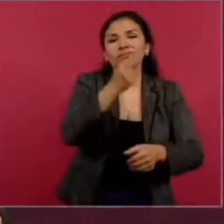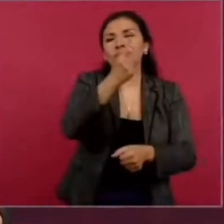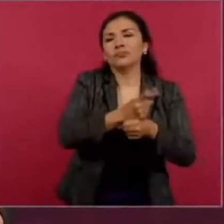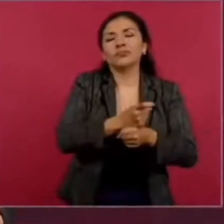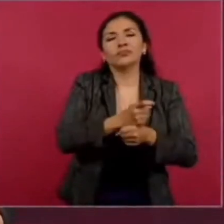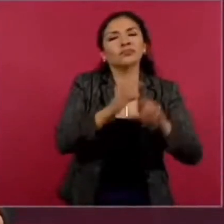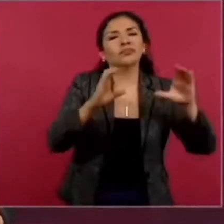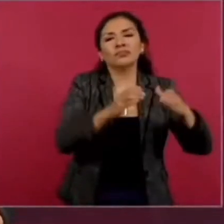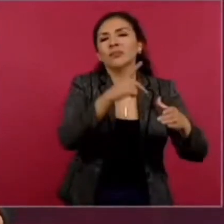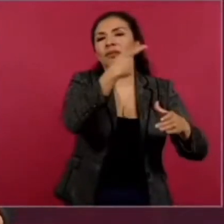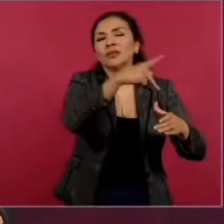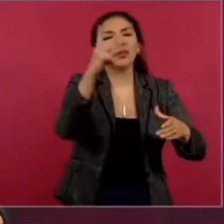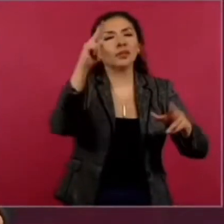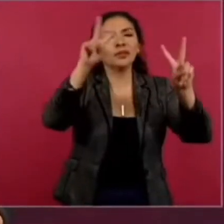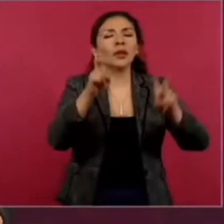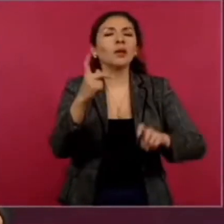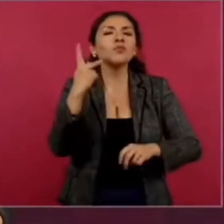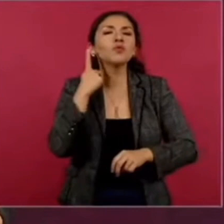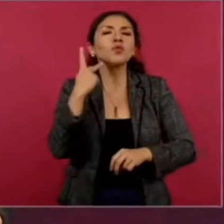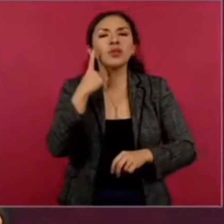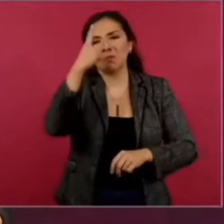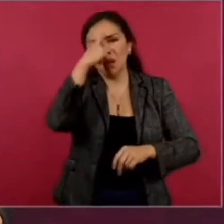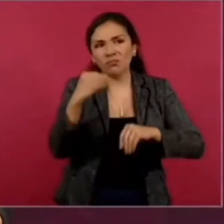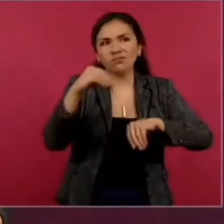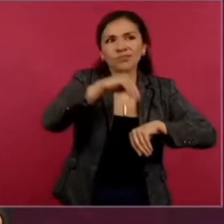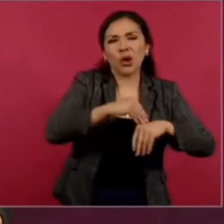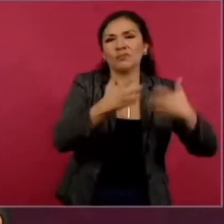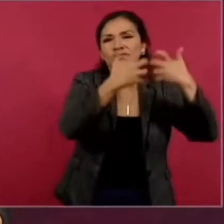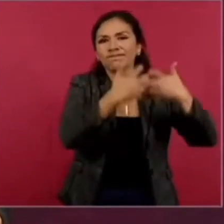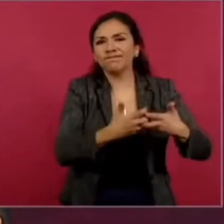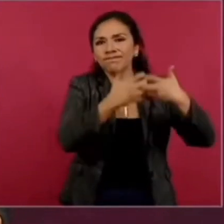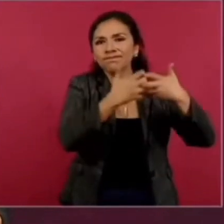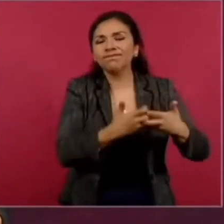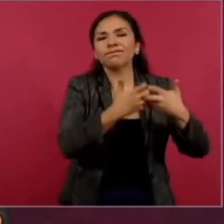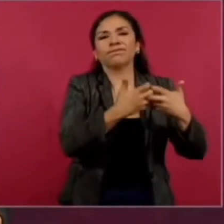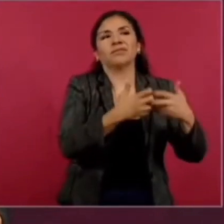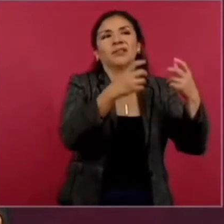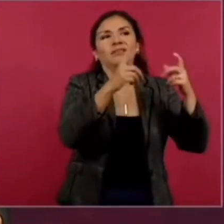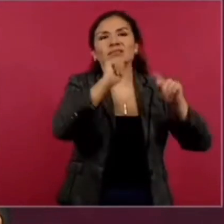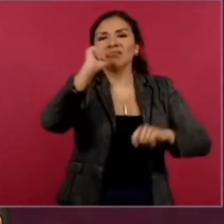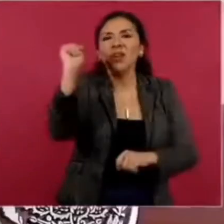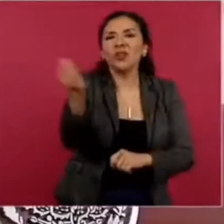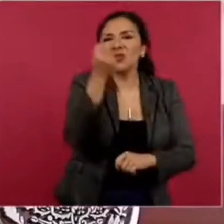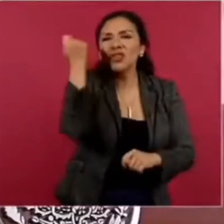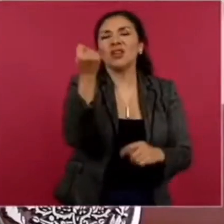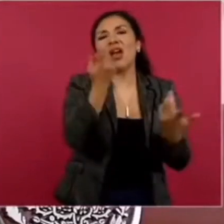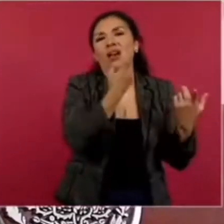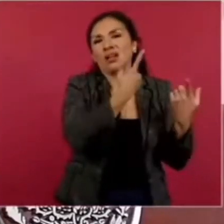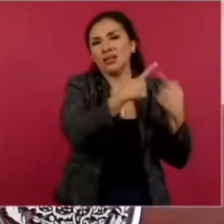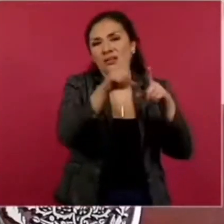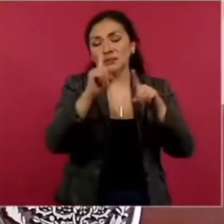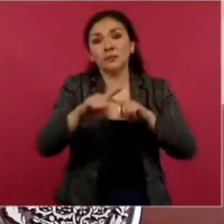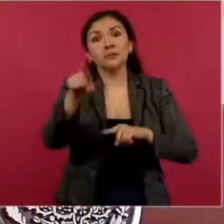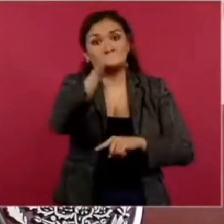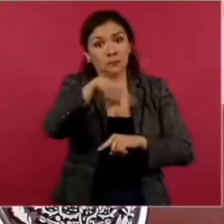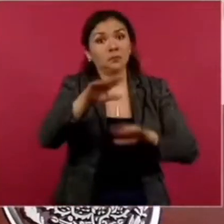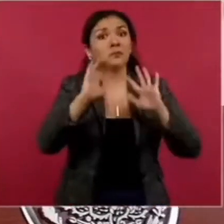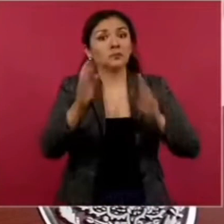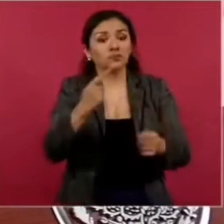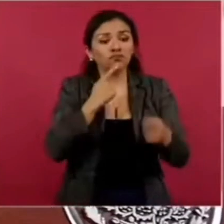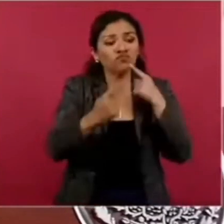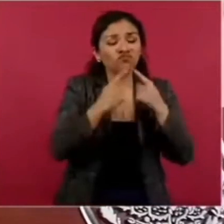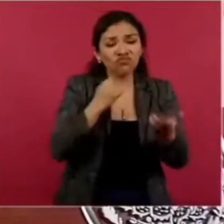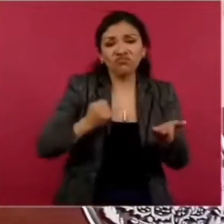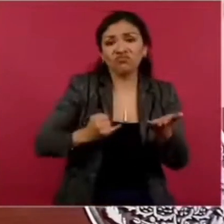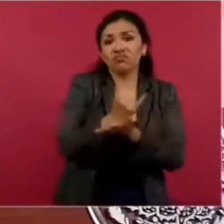de industrialización, de desarrollo tecnológico. Han tomado decisiones